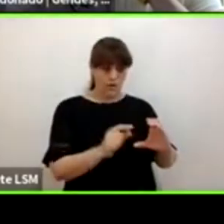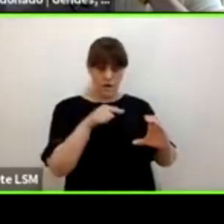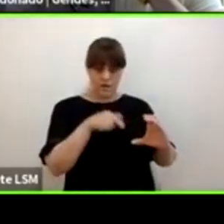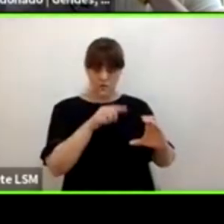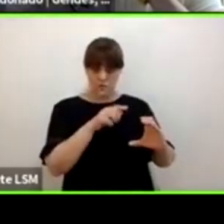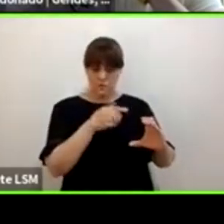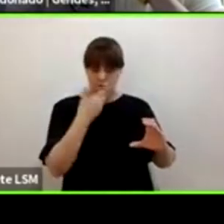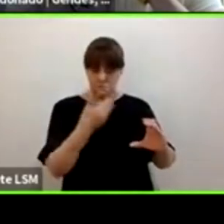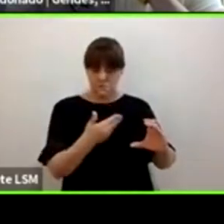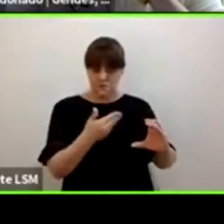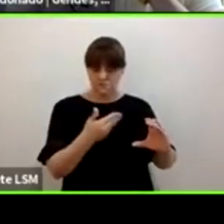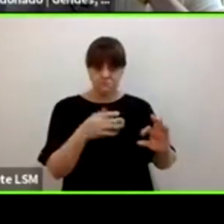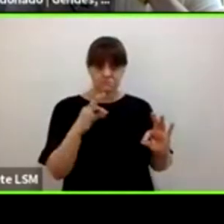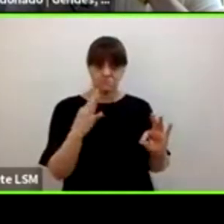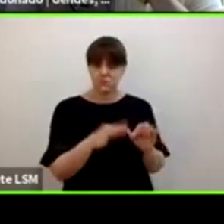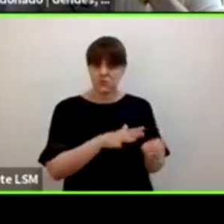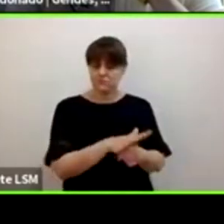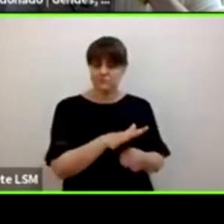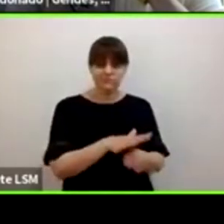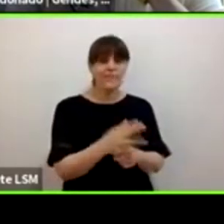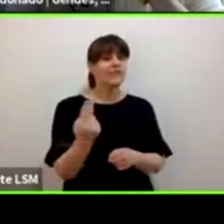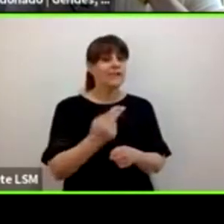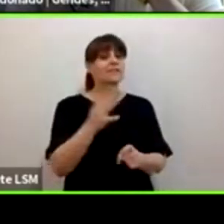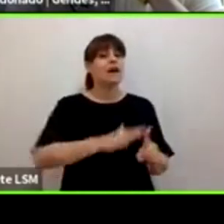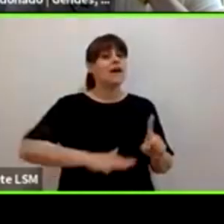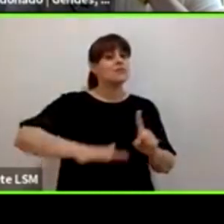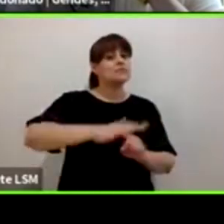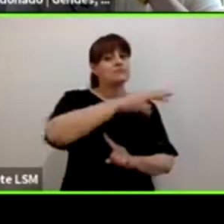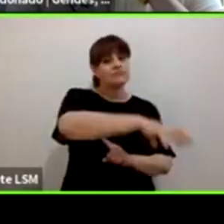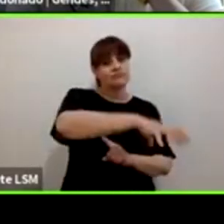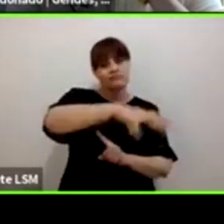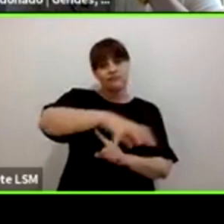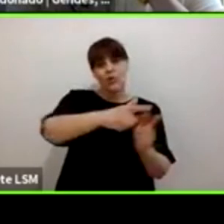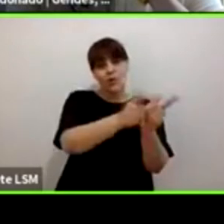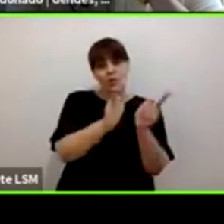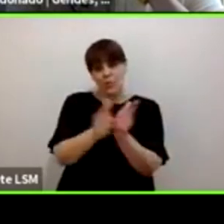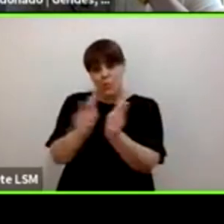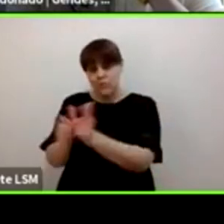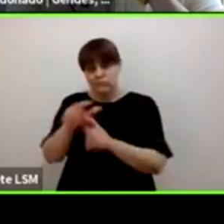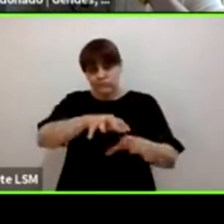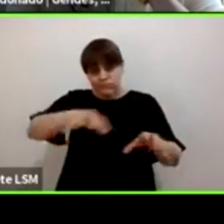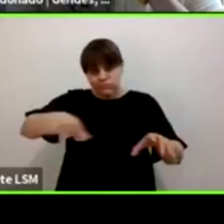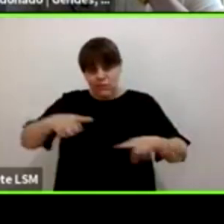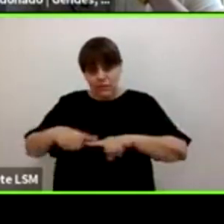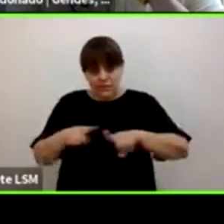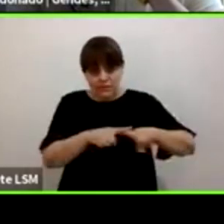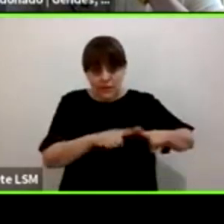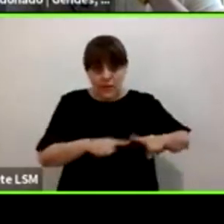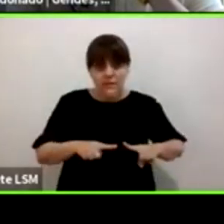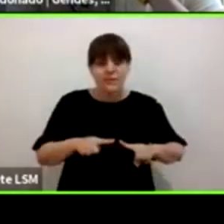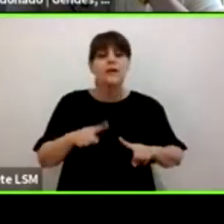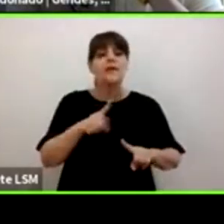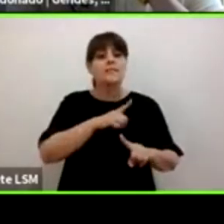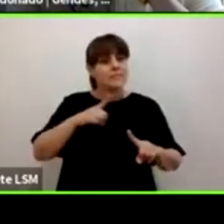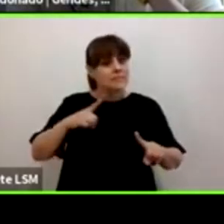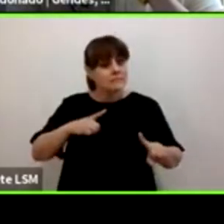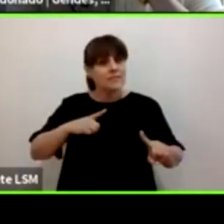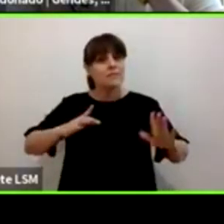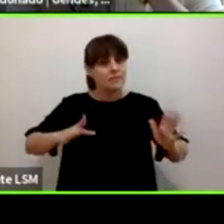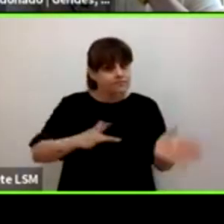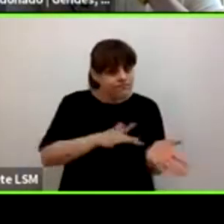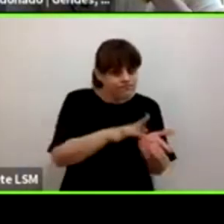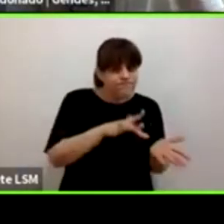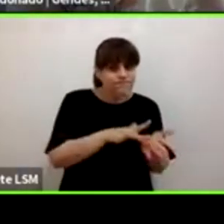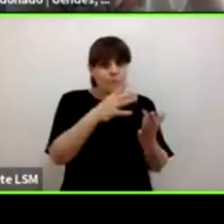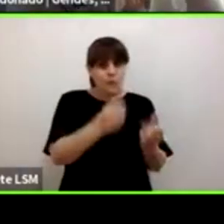sociedad desde los distintos actores este no no logramos apuntarla apuntalarla